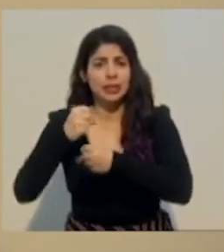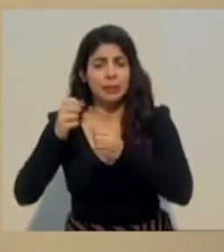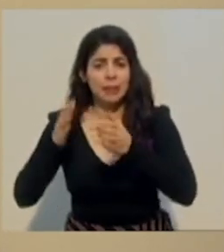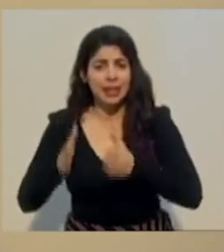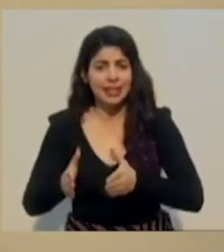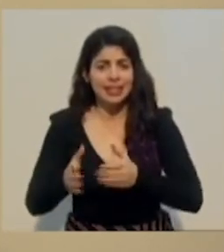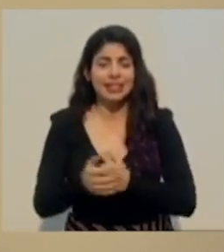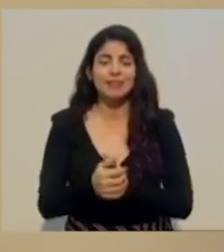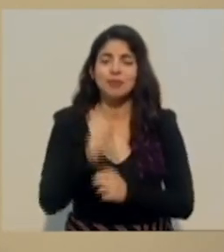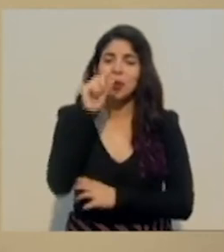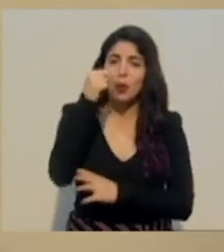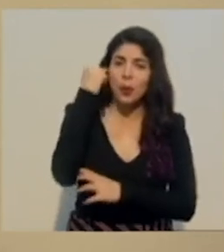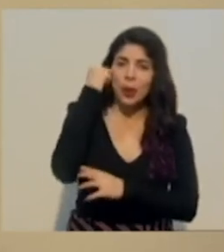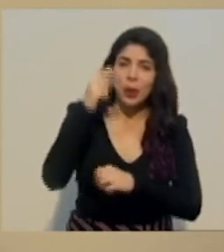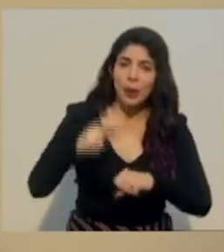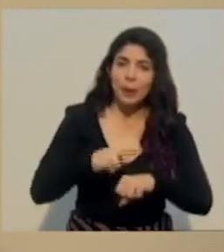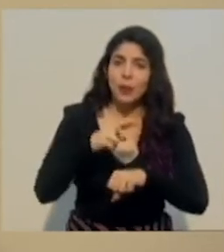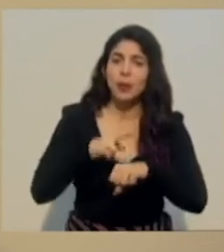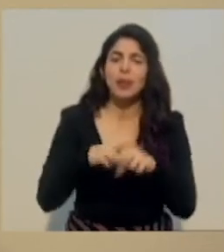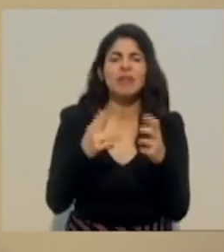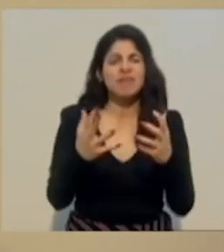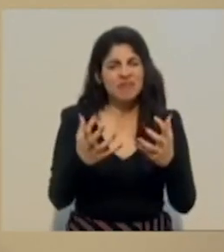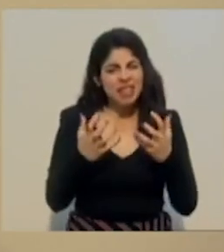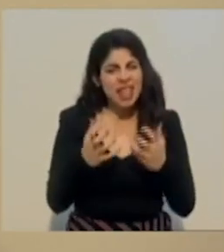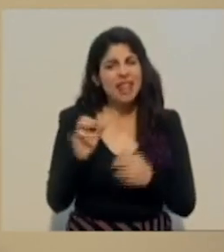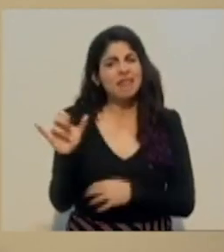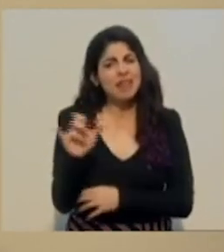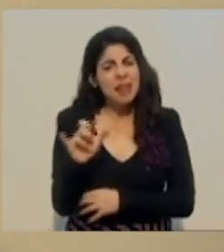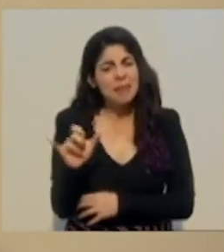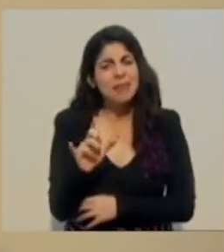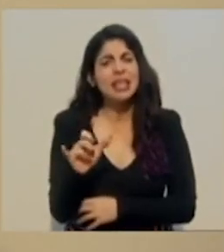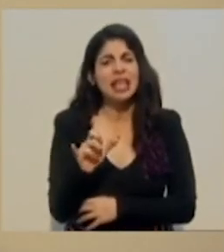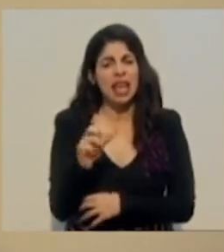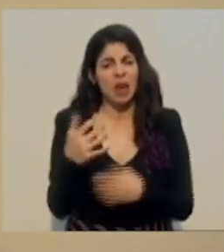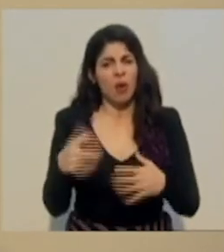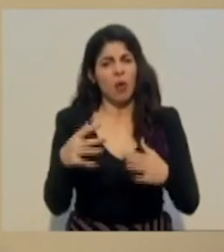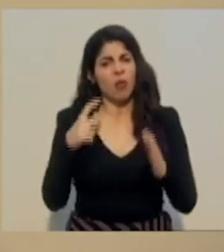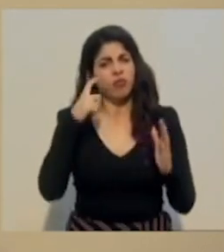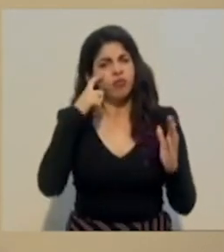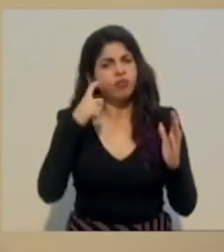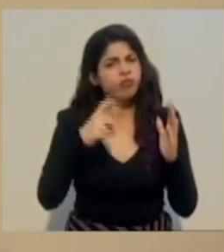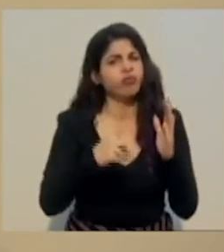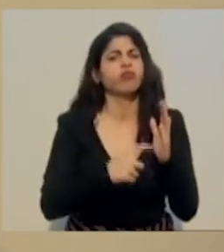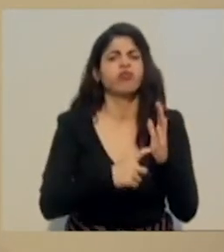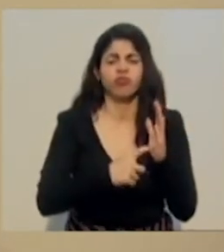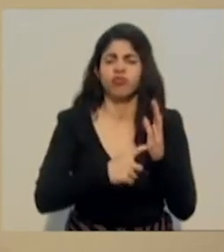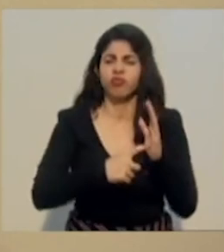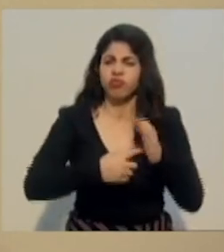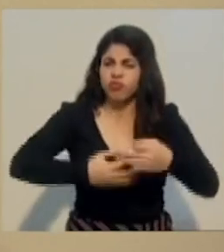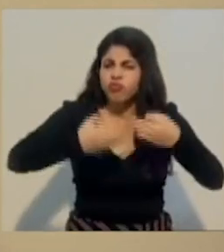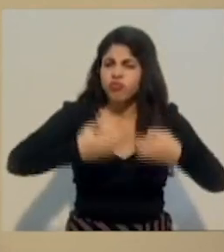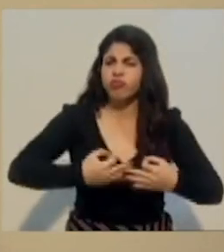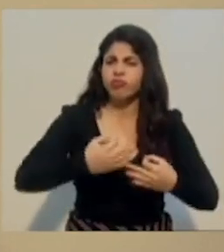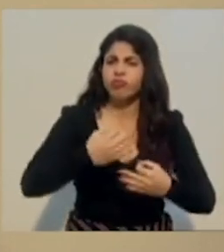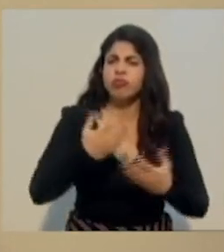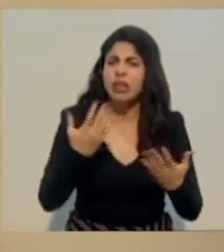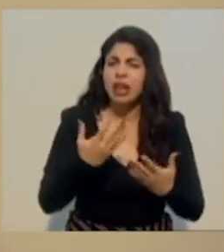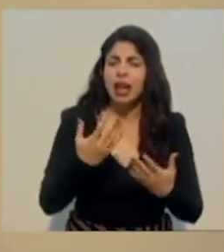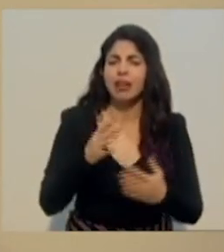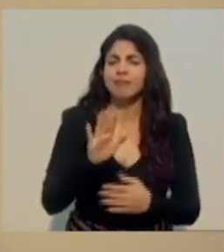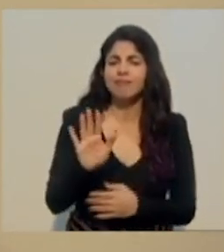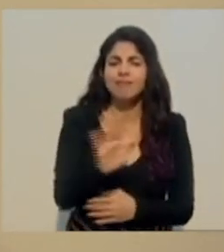El Gobierno de la República quiere también hacer un reconocimiento contundente por la solidaridad,